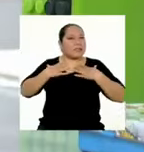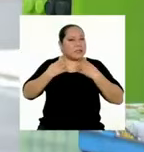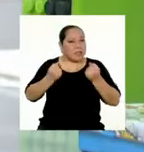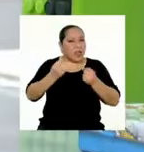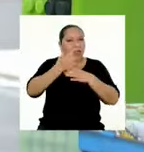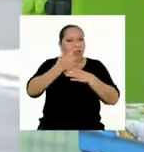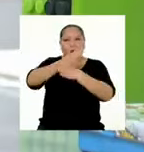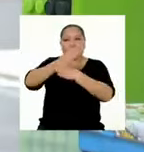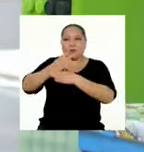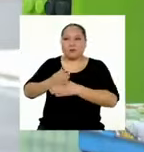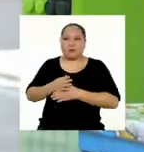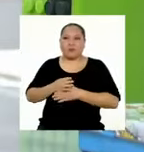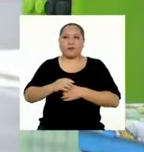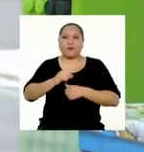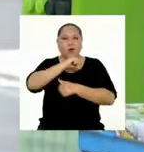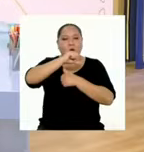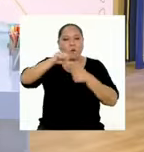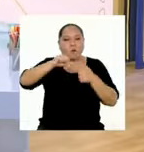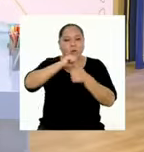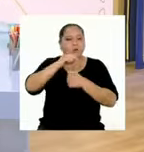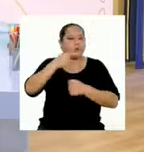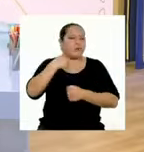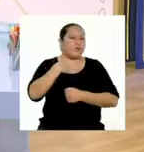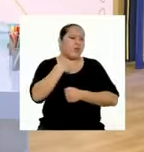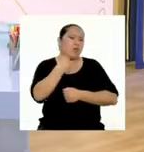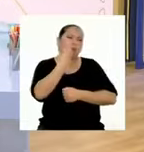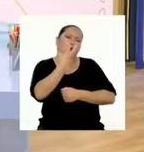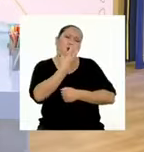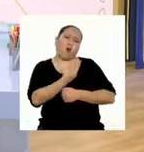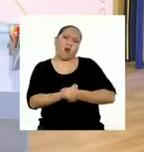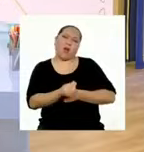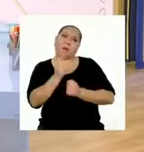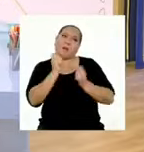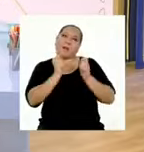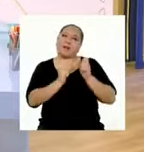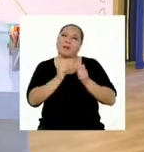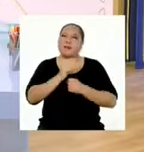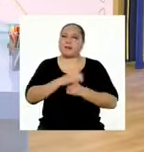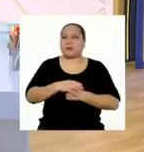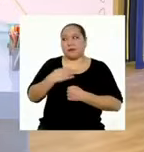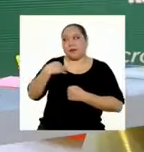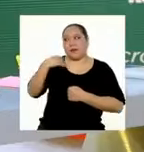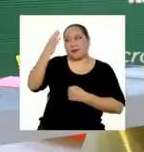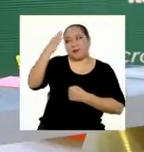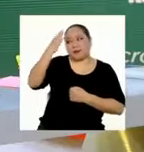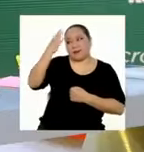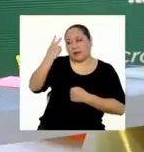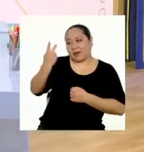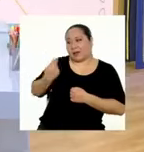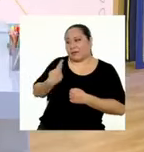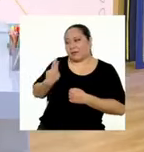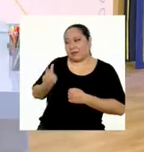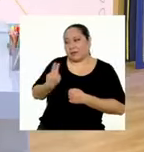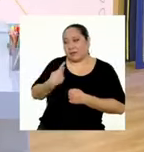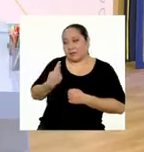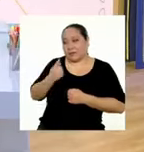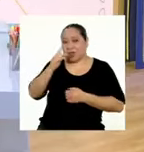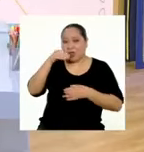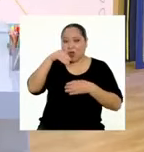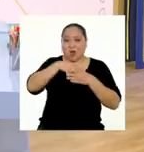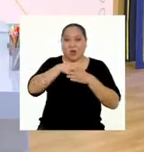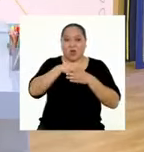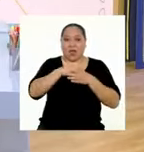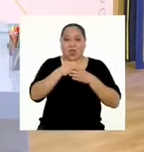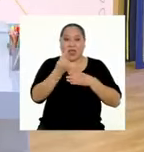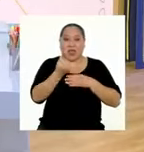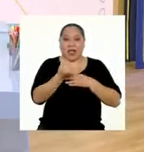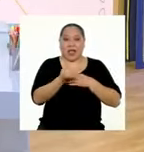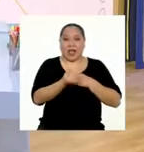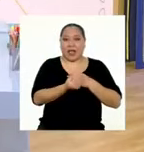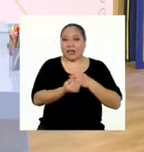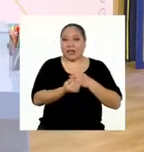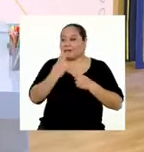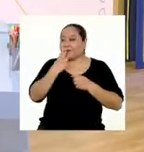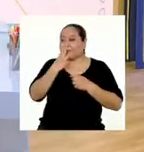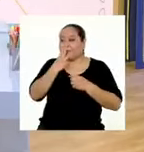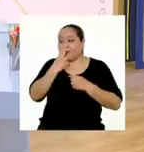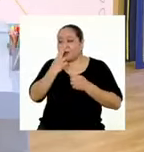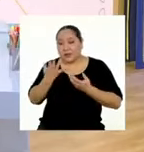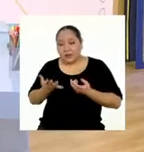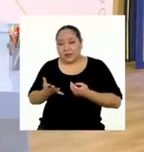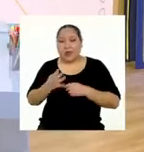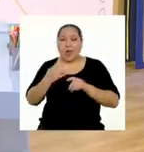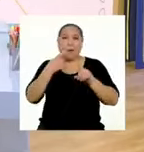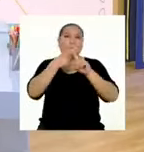¡Yo es muy poca gente! Sí, yo sé que mi única compañía es una alcancía porcina.